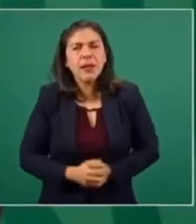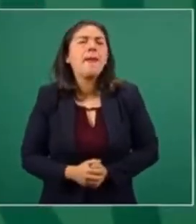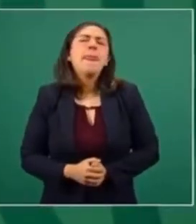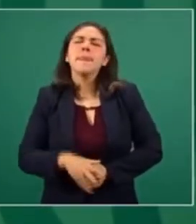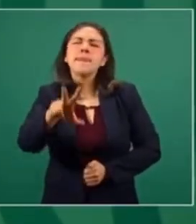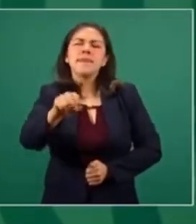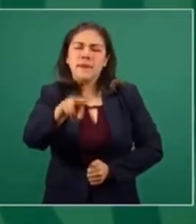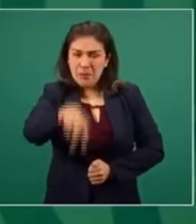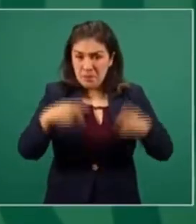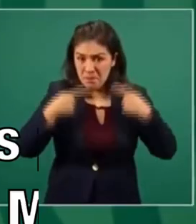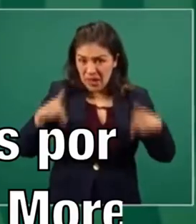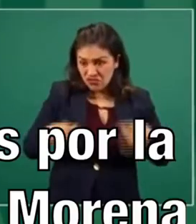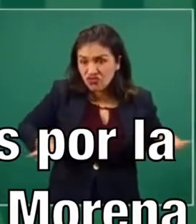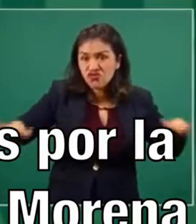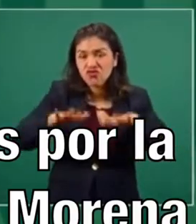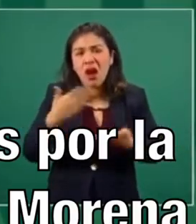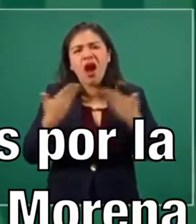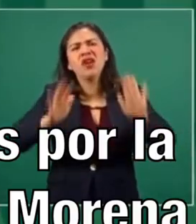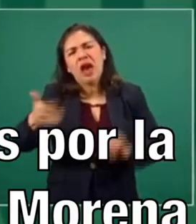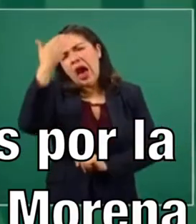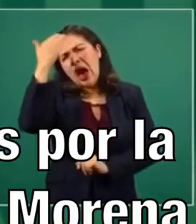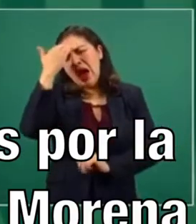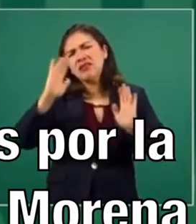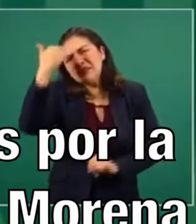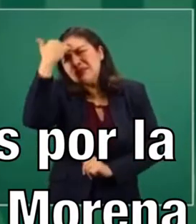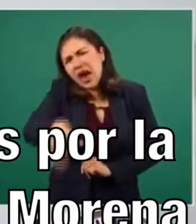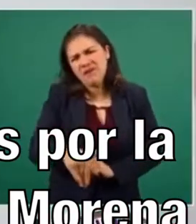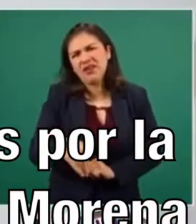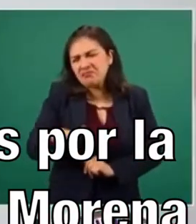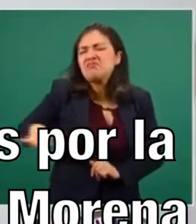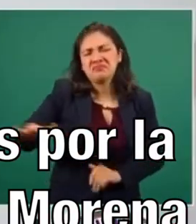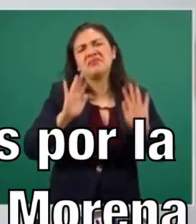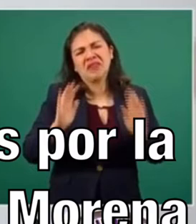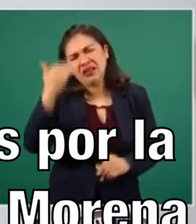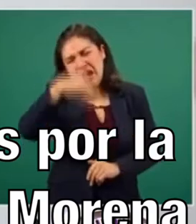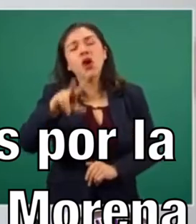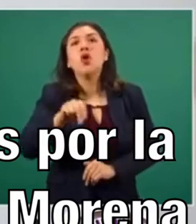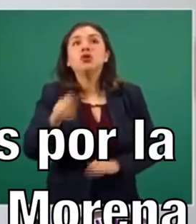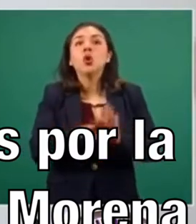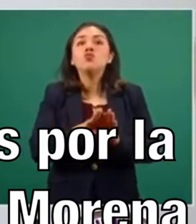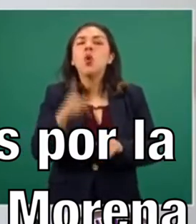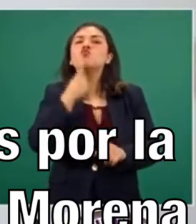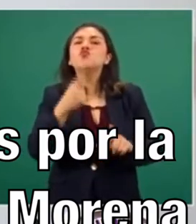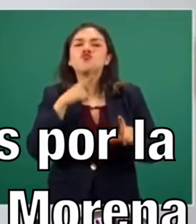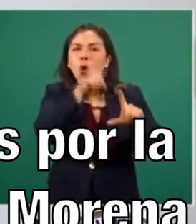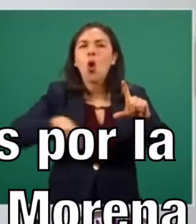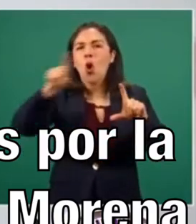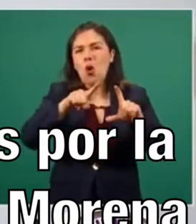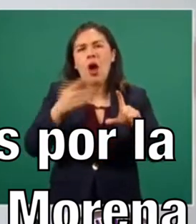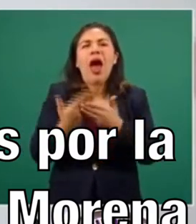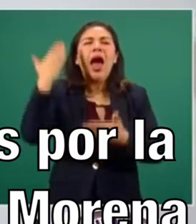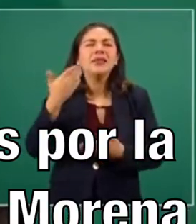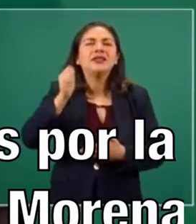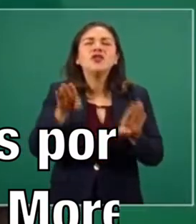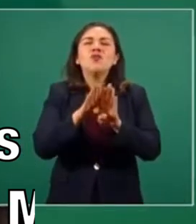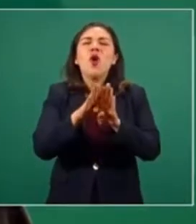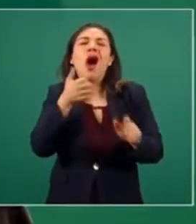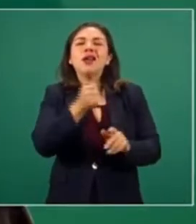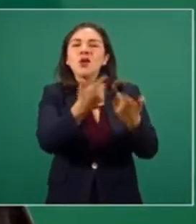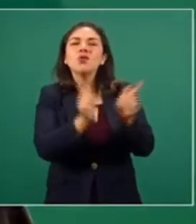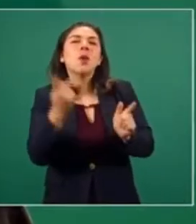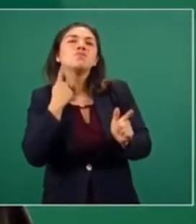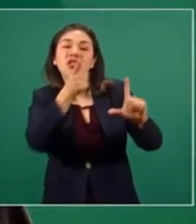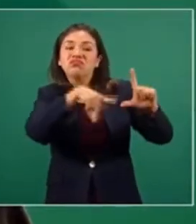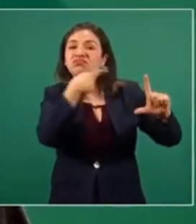La gente, afortunadamente, está muy consciente del pueblo de México. Y ya no es el círculo rojo, como le llamaban a los de la sociedad política,